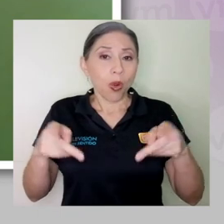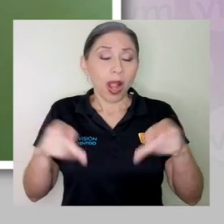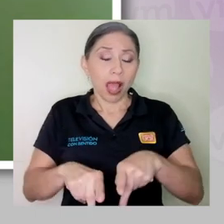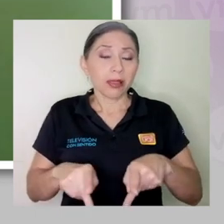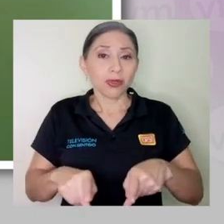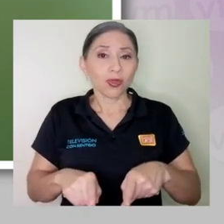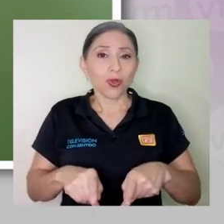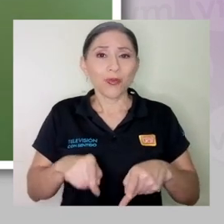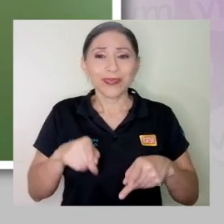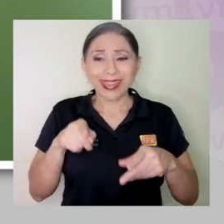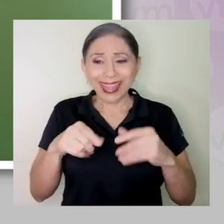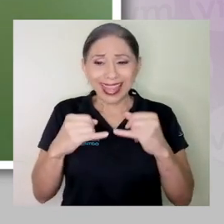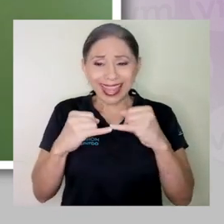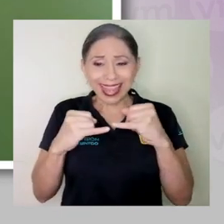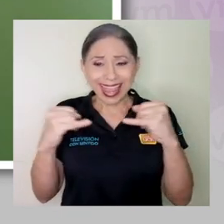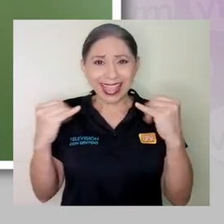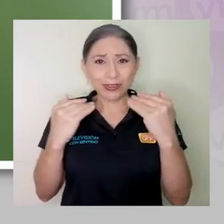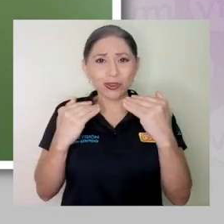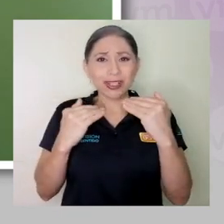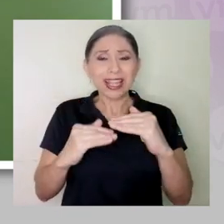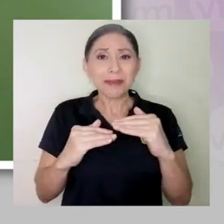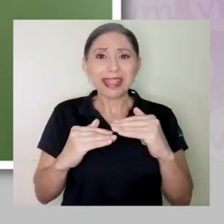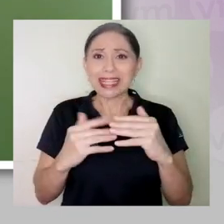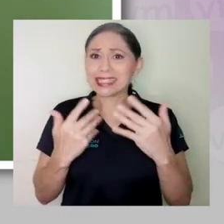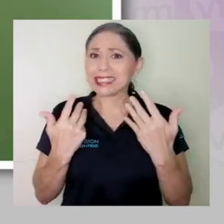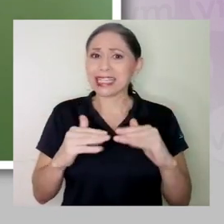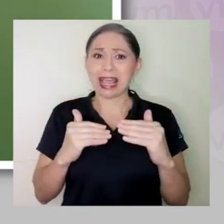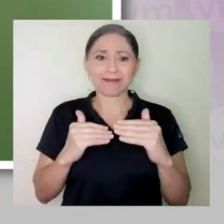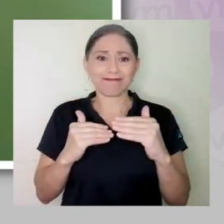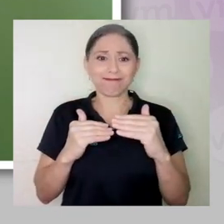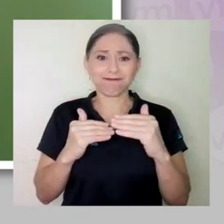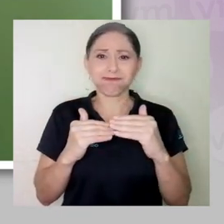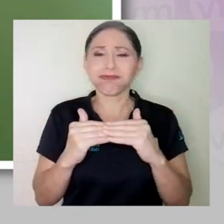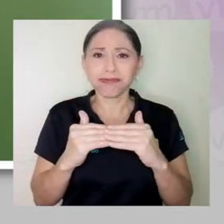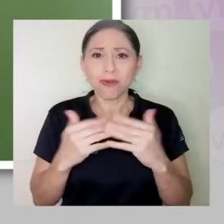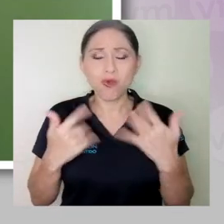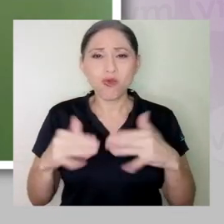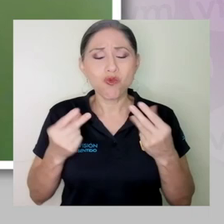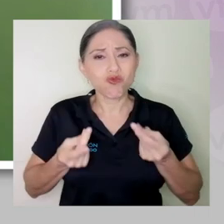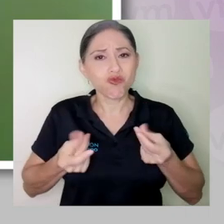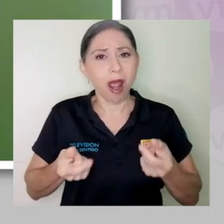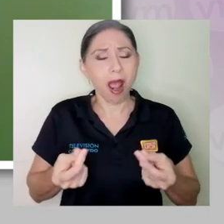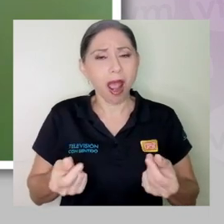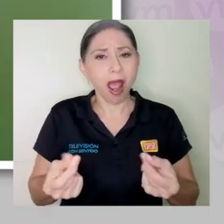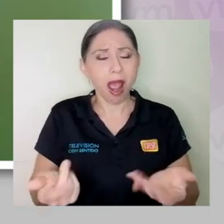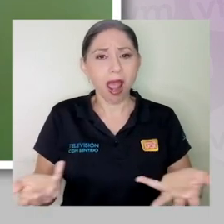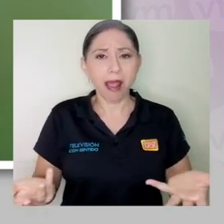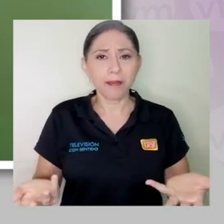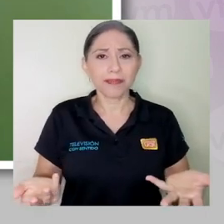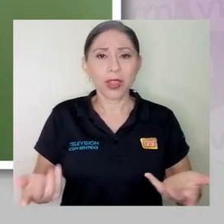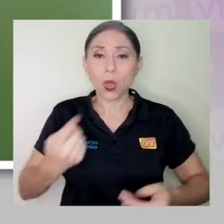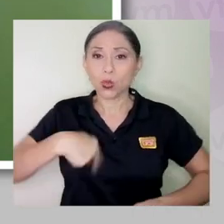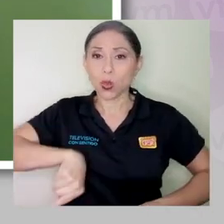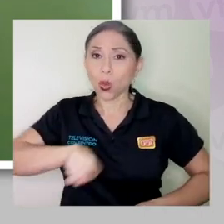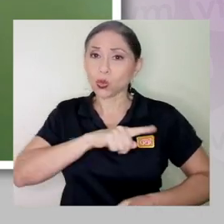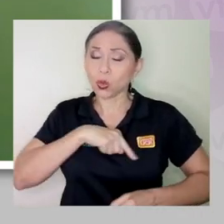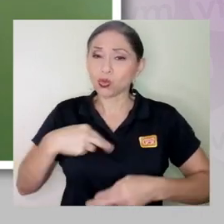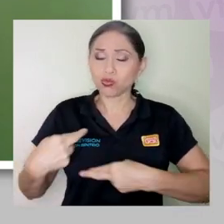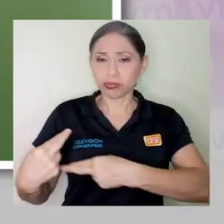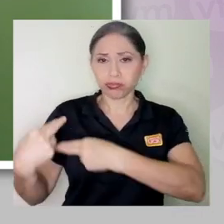se alcancen rápidamente. Entonces, pues tenemos la responsabilidad de